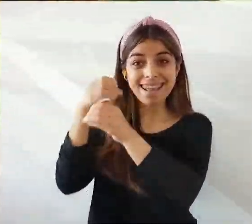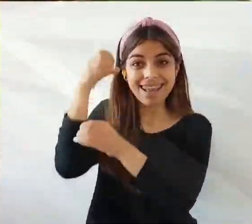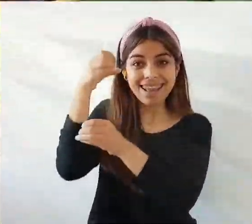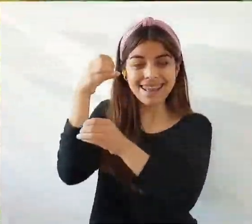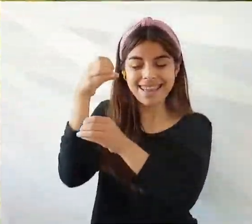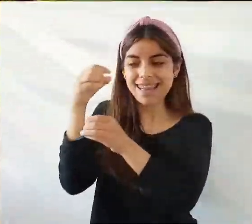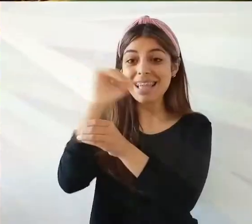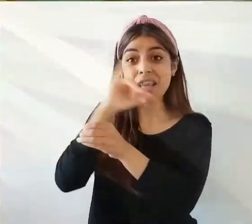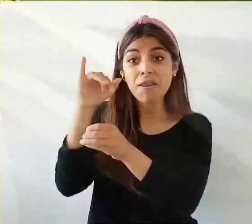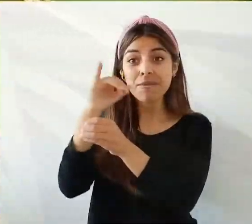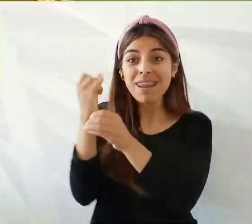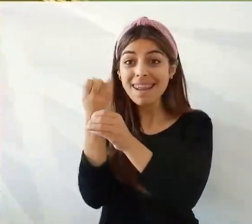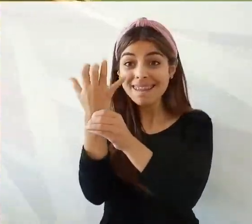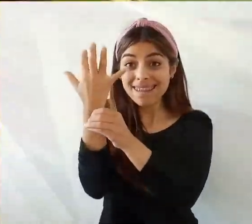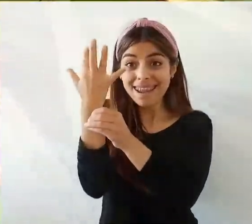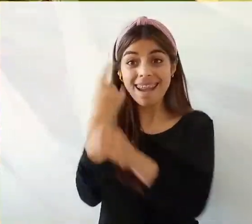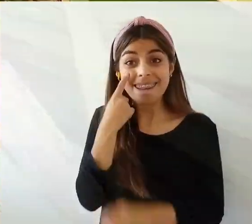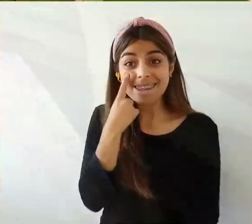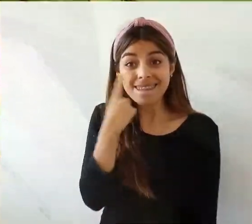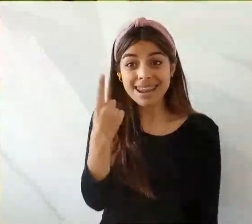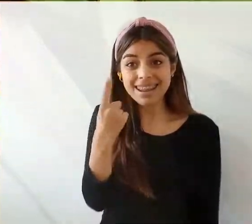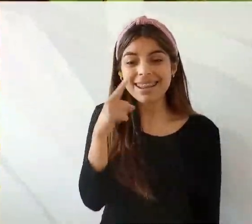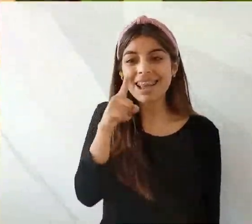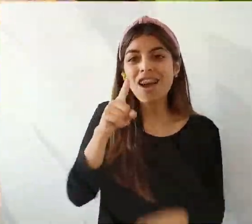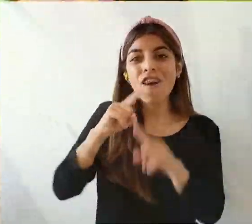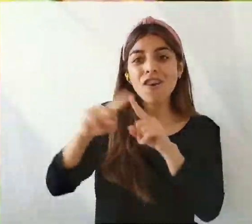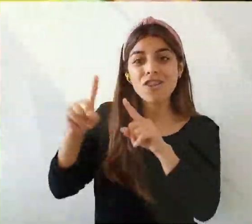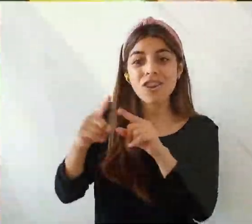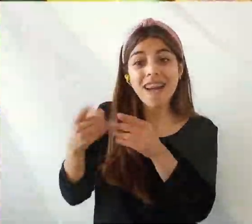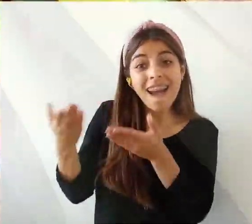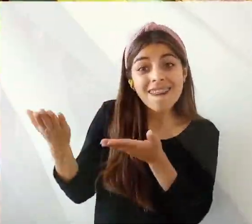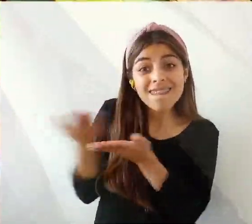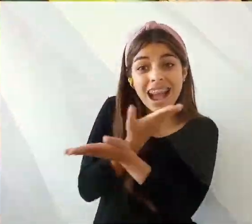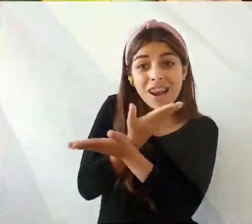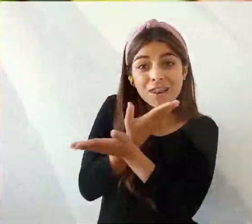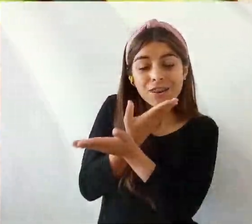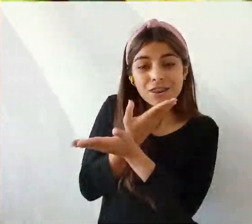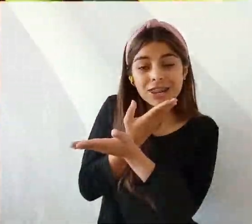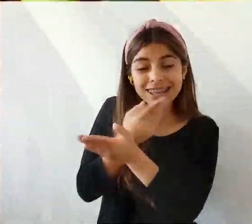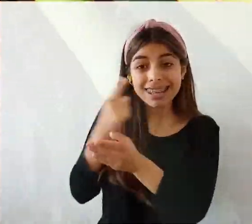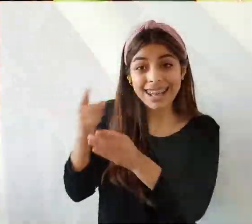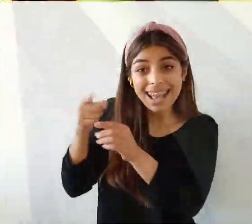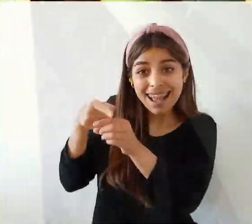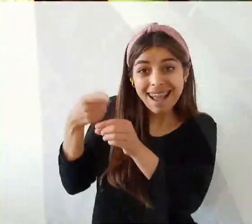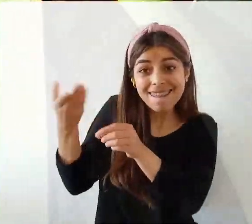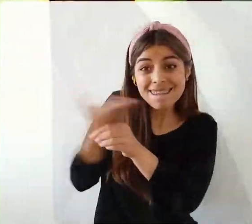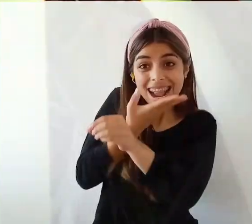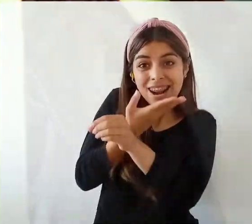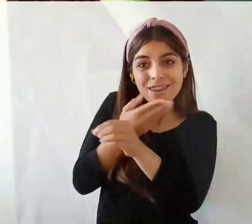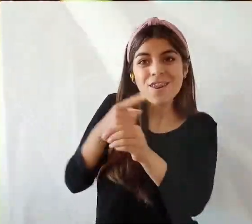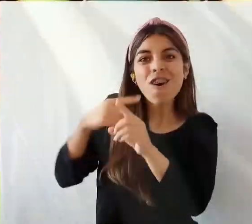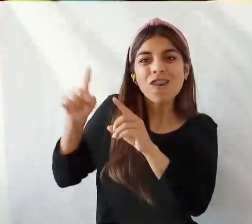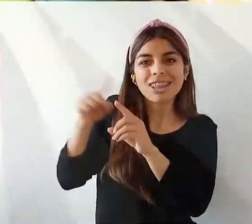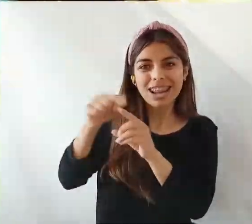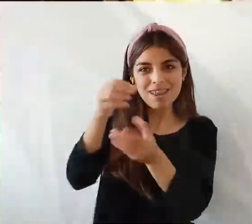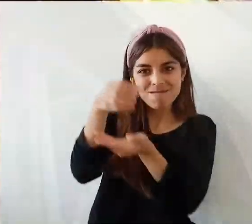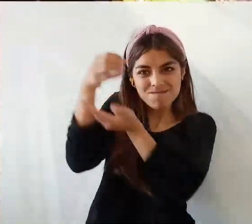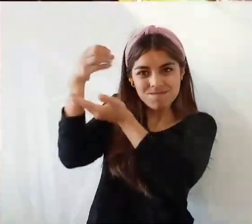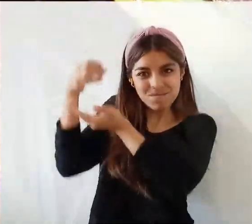da una mata, ¿ves? Cortándolo de acá abajo, de acá bajito, ya da otra mata.